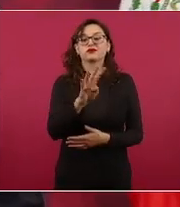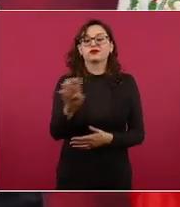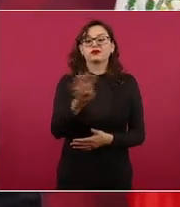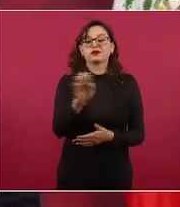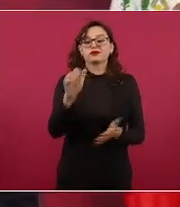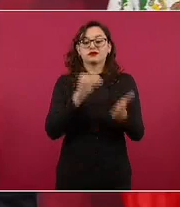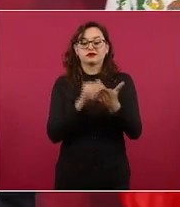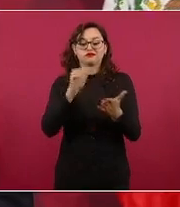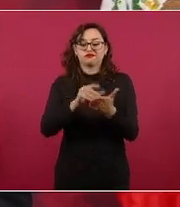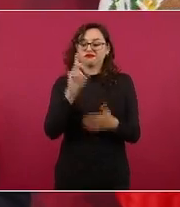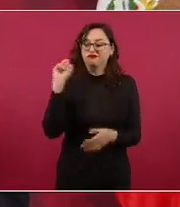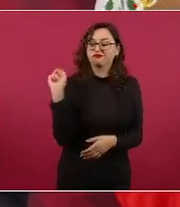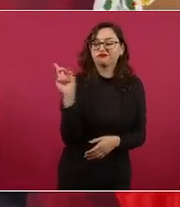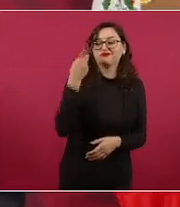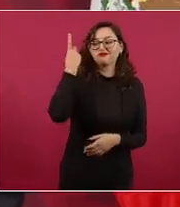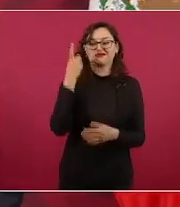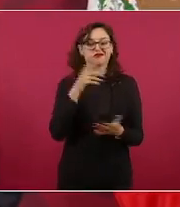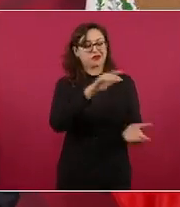de dólares